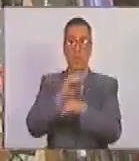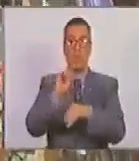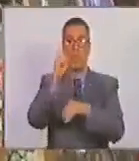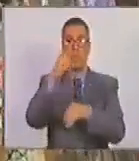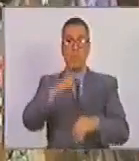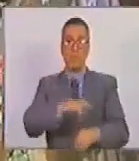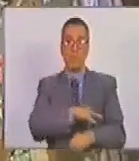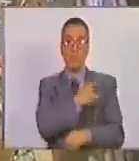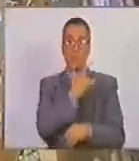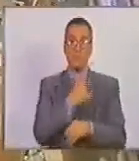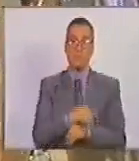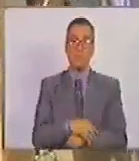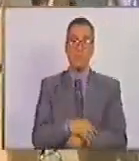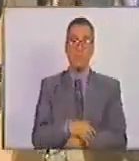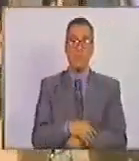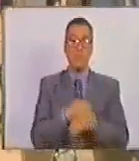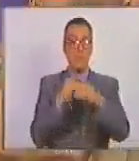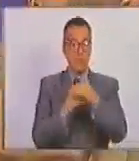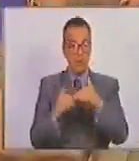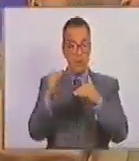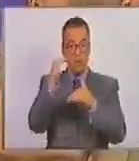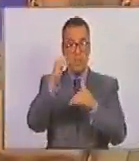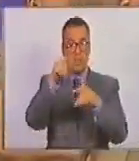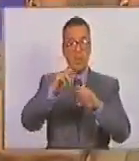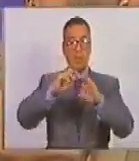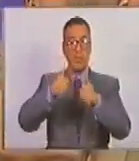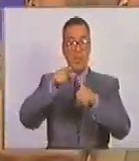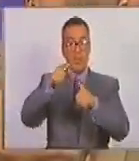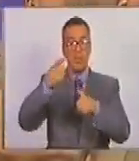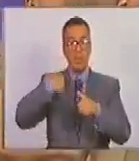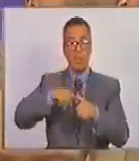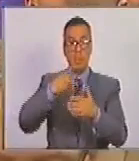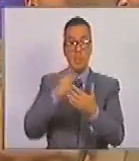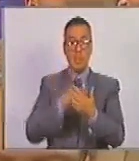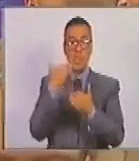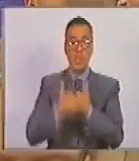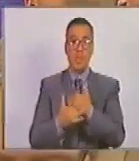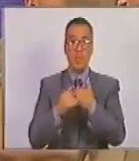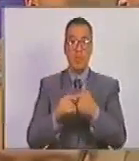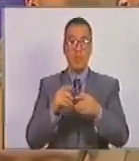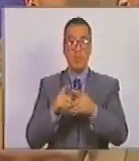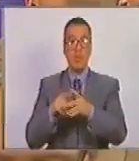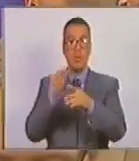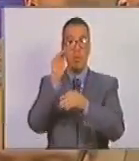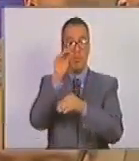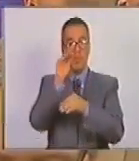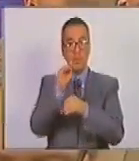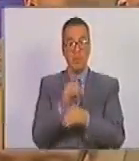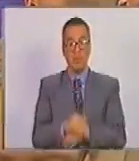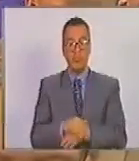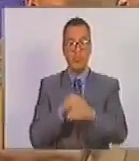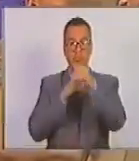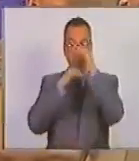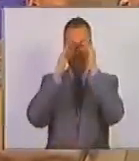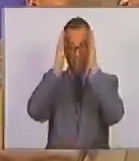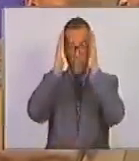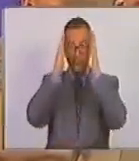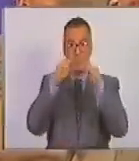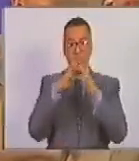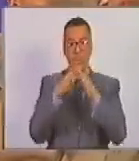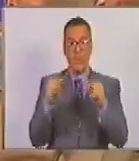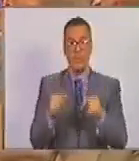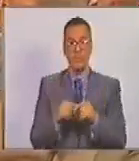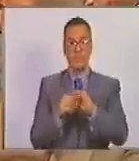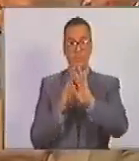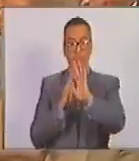universidades de altura que inicialmente tenía como proyecto ser la universidad del futuro atendiendo todas las